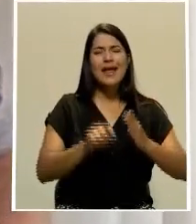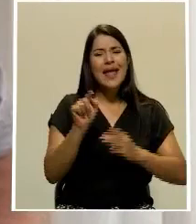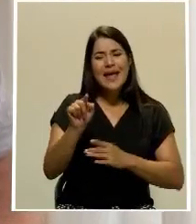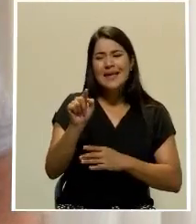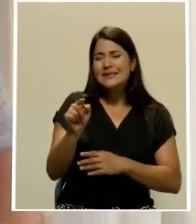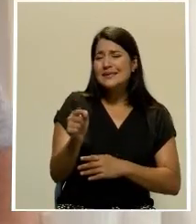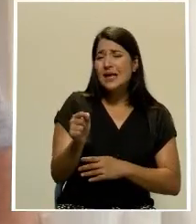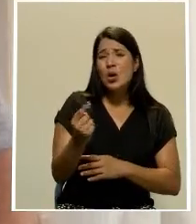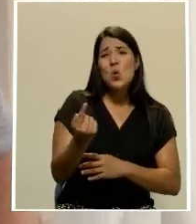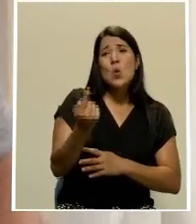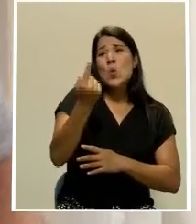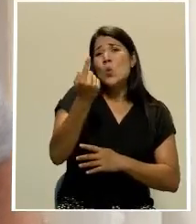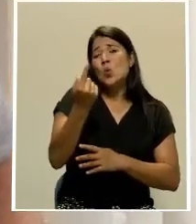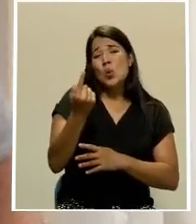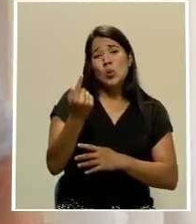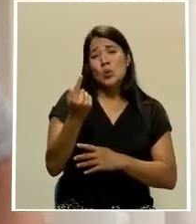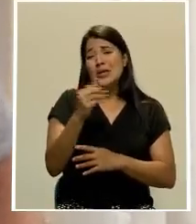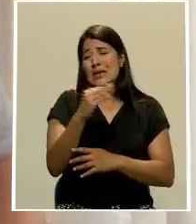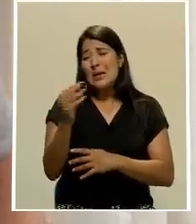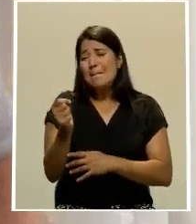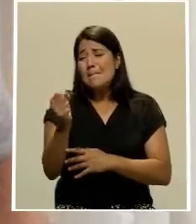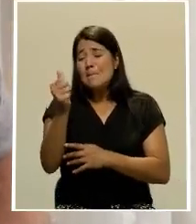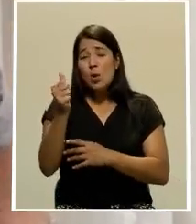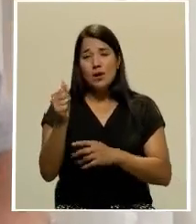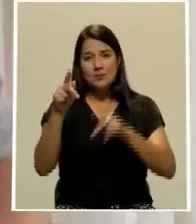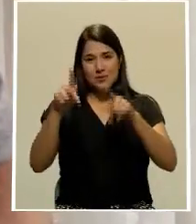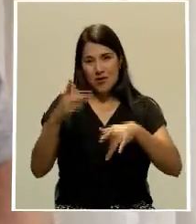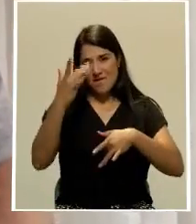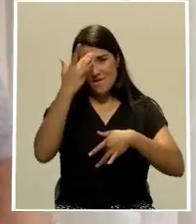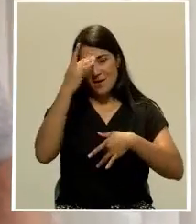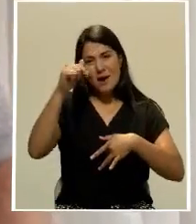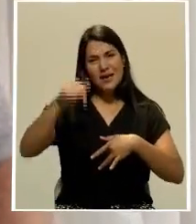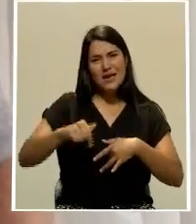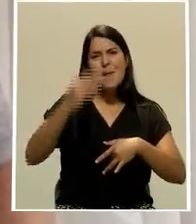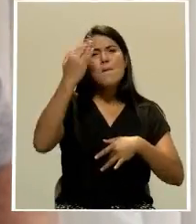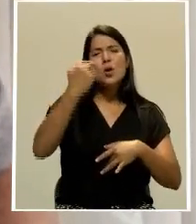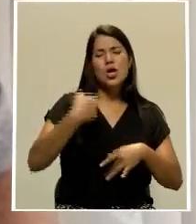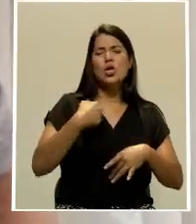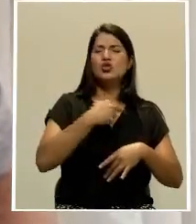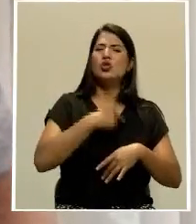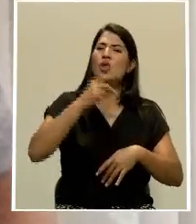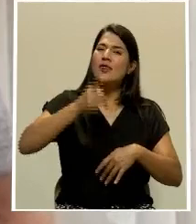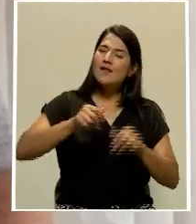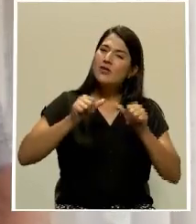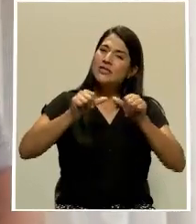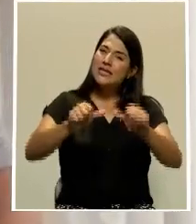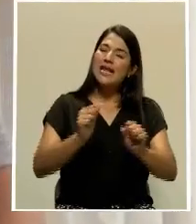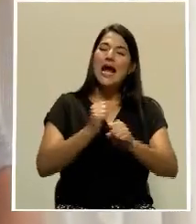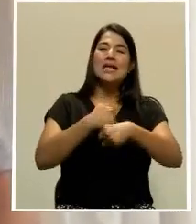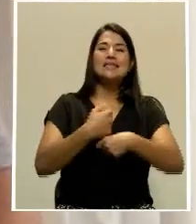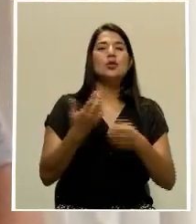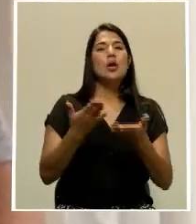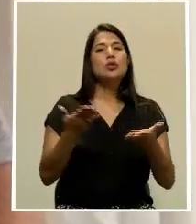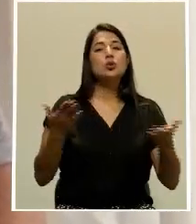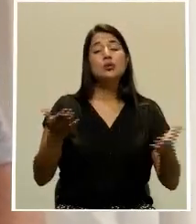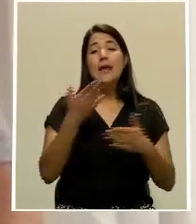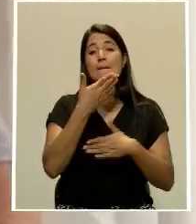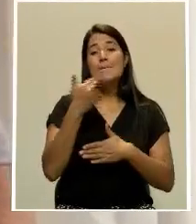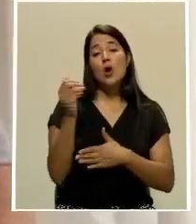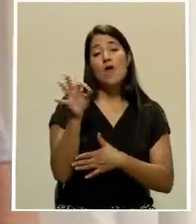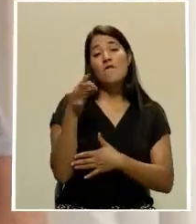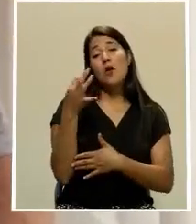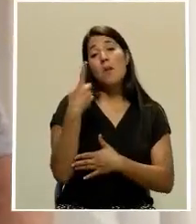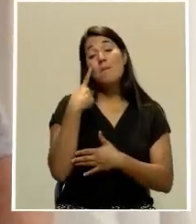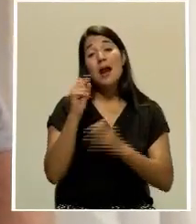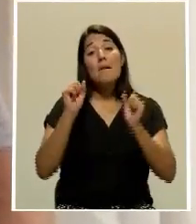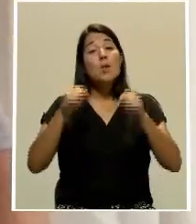muy pocos casos que vamos a tener aquí porque definitivamente hay que seguir haciendo las cosas de la mejor manera para